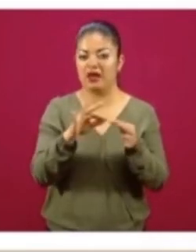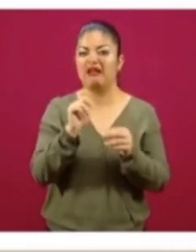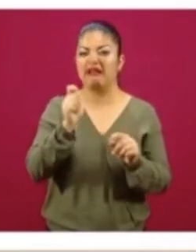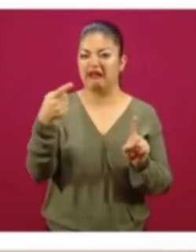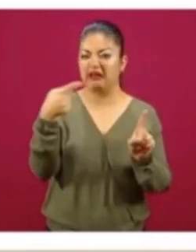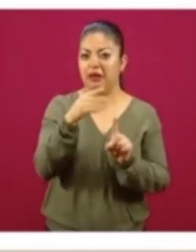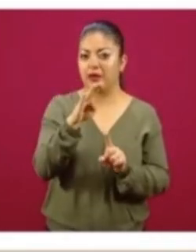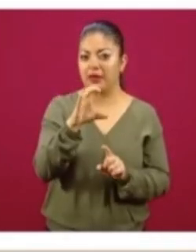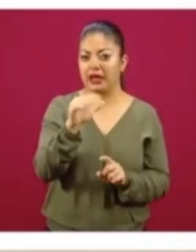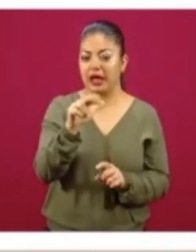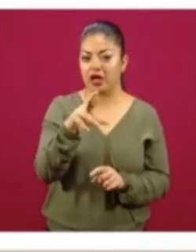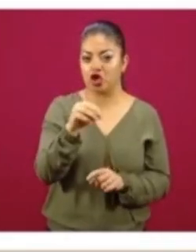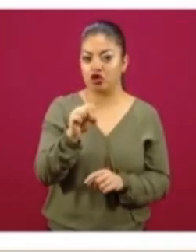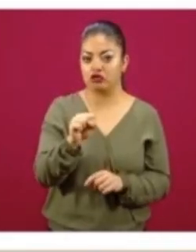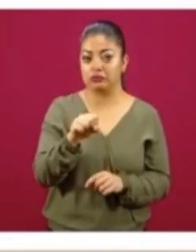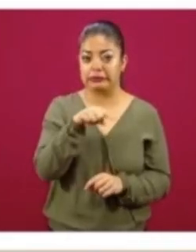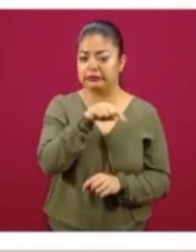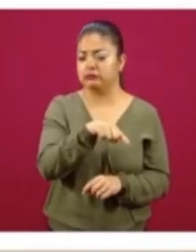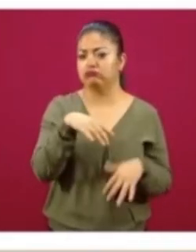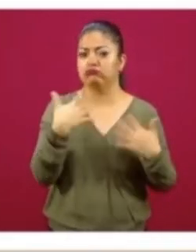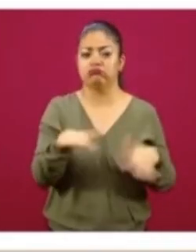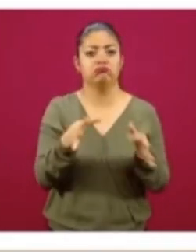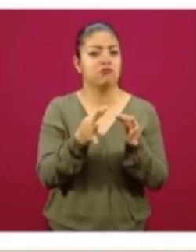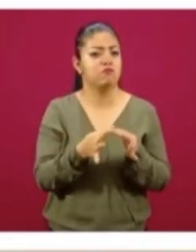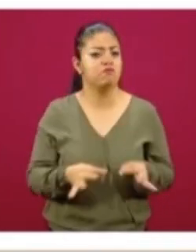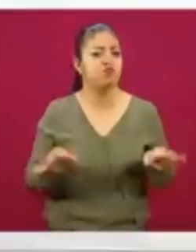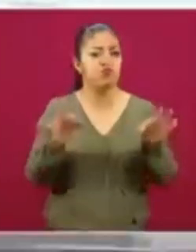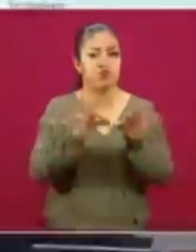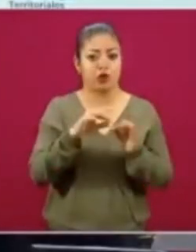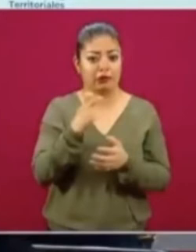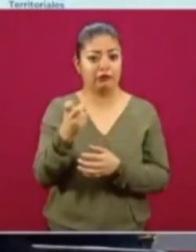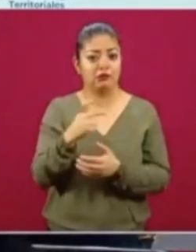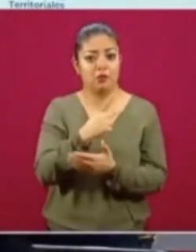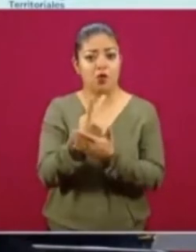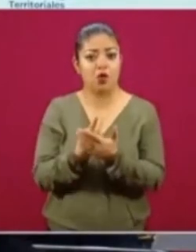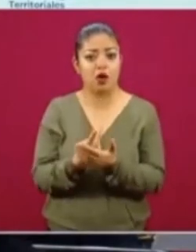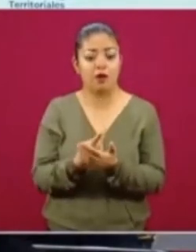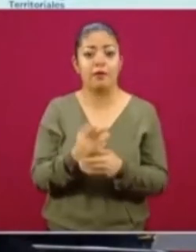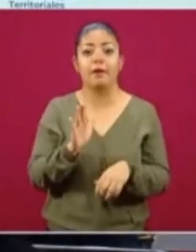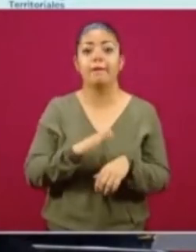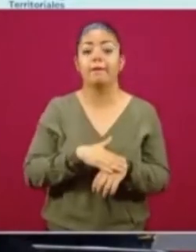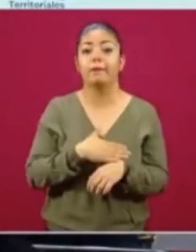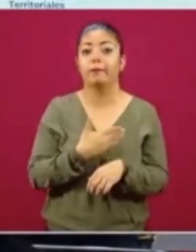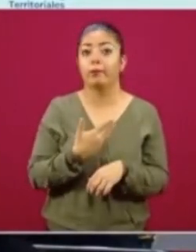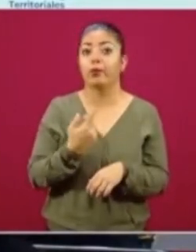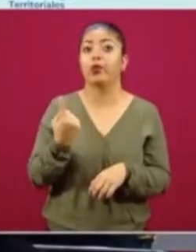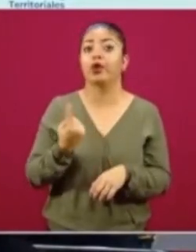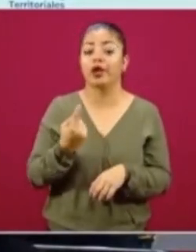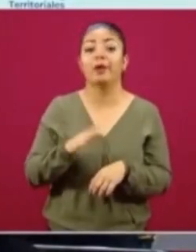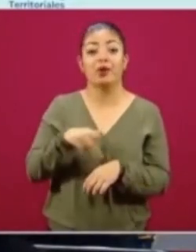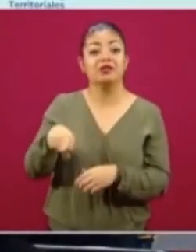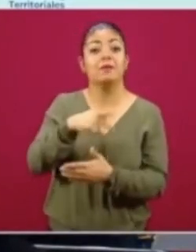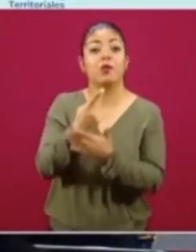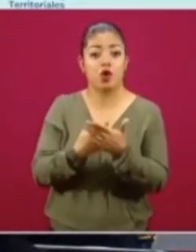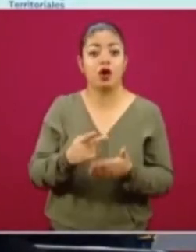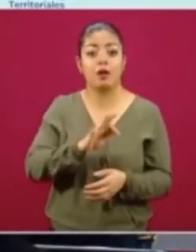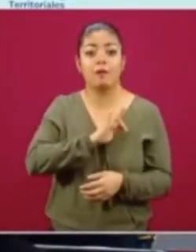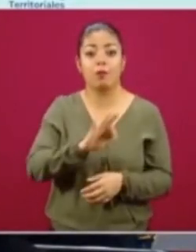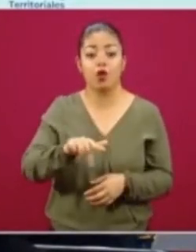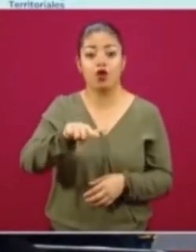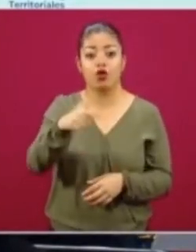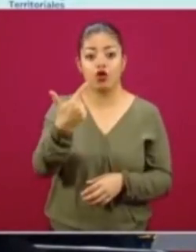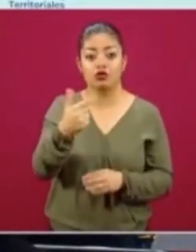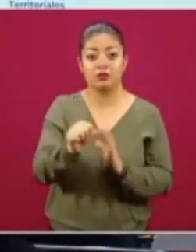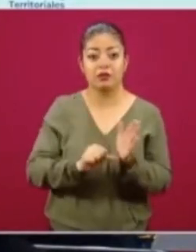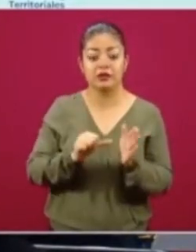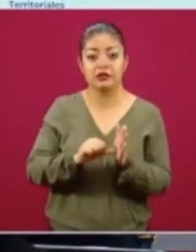en Sembrando Vida han sido una pieza fundamental, tan fundamental que es el único programa que nos permiten que no estén 12 meses,